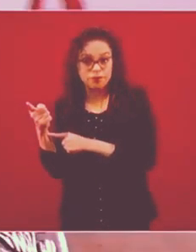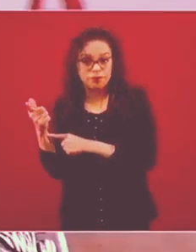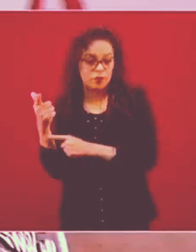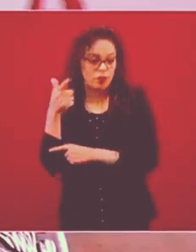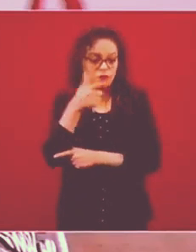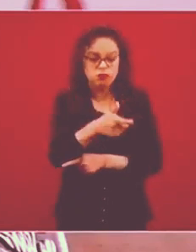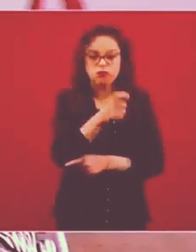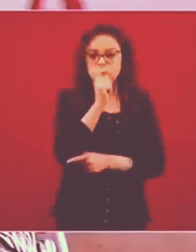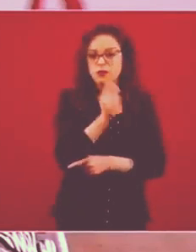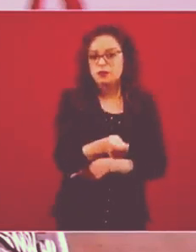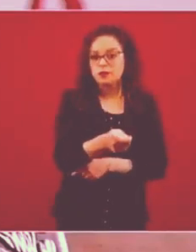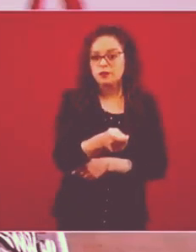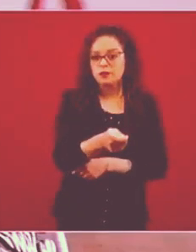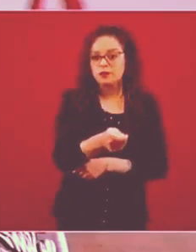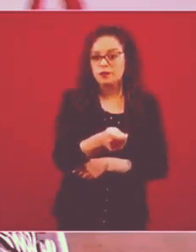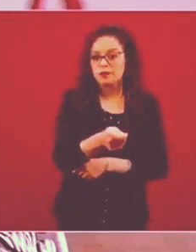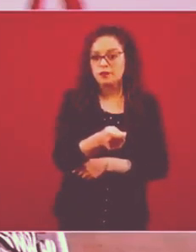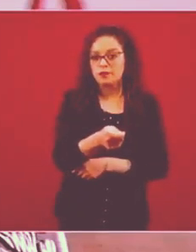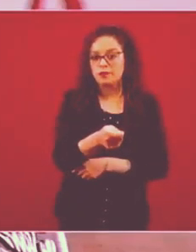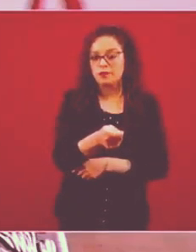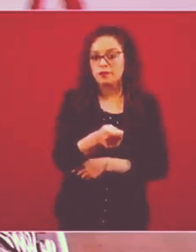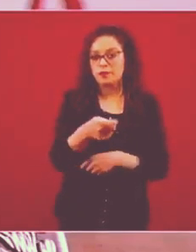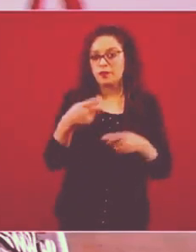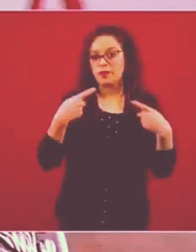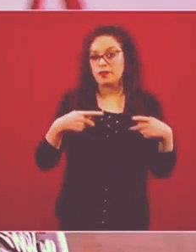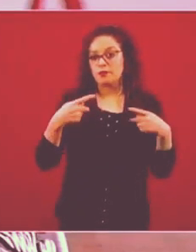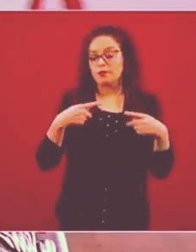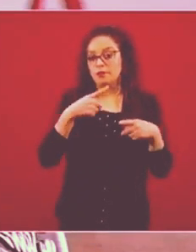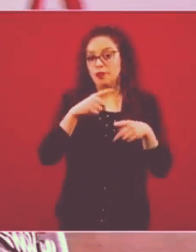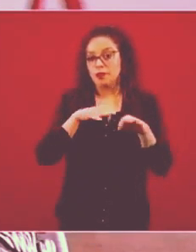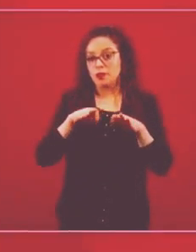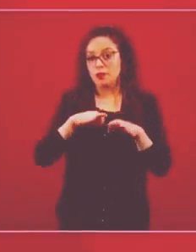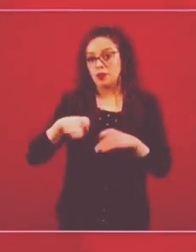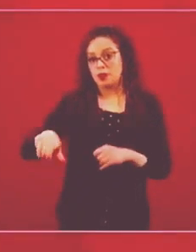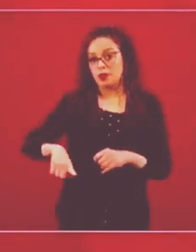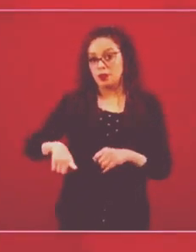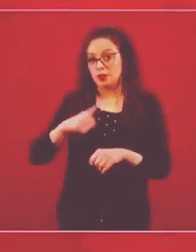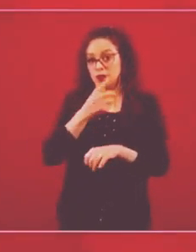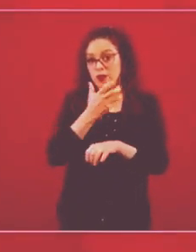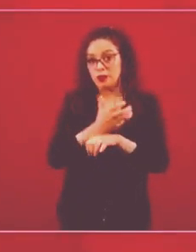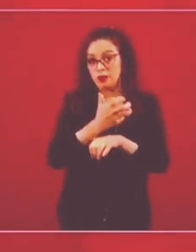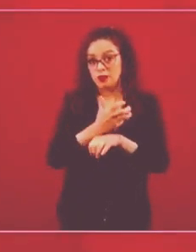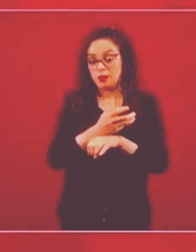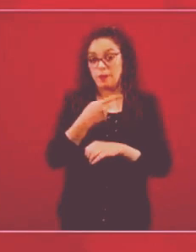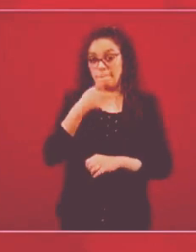funcionario estadounidense en México.